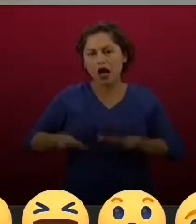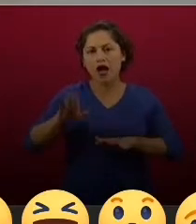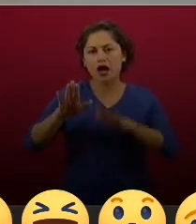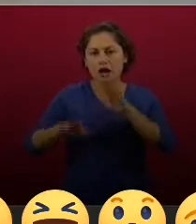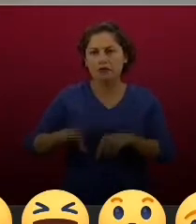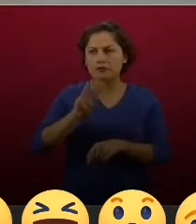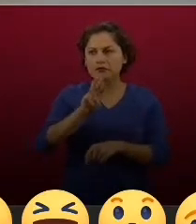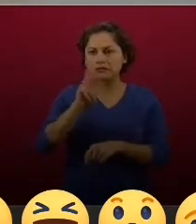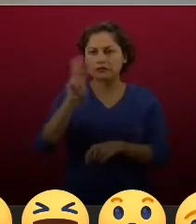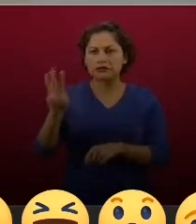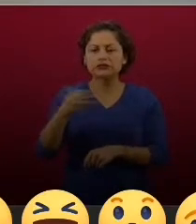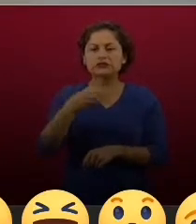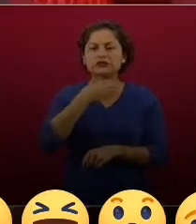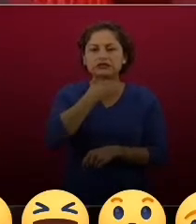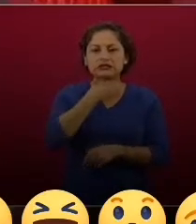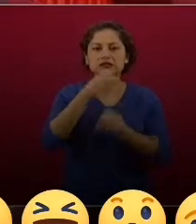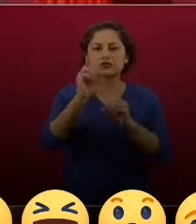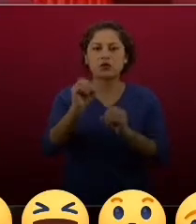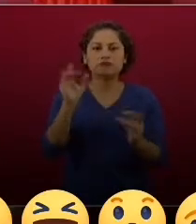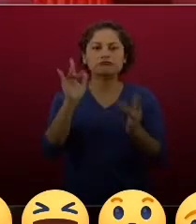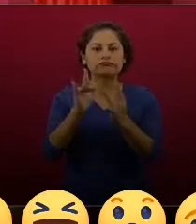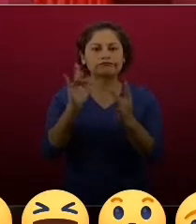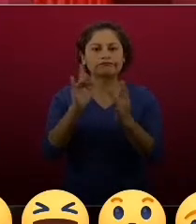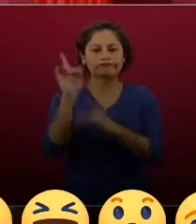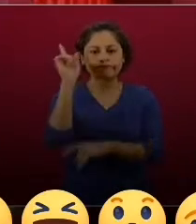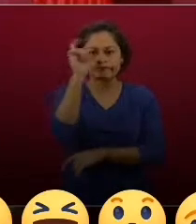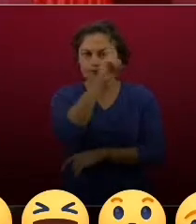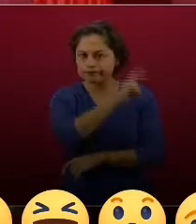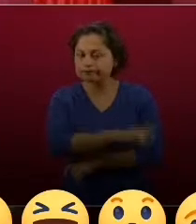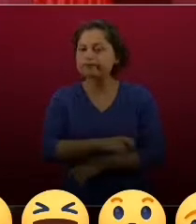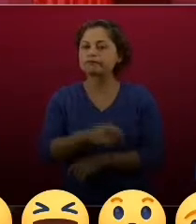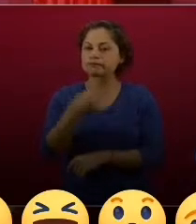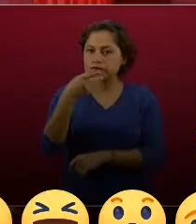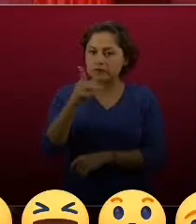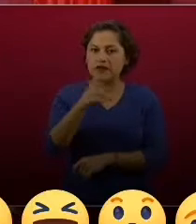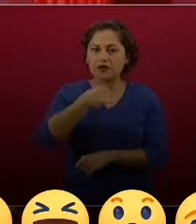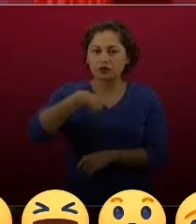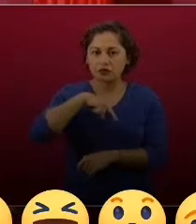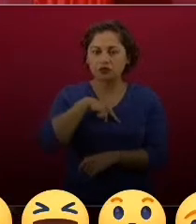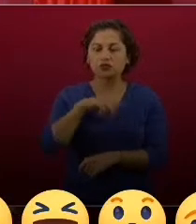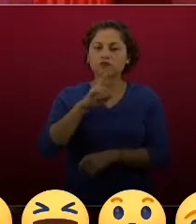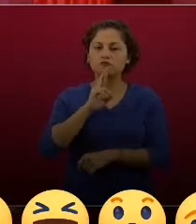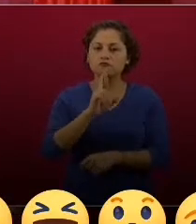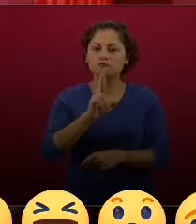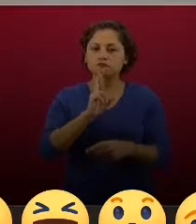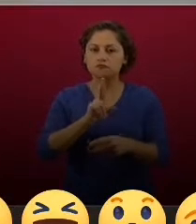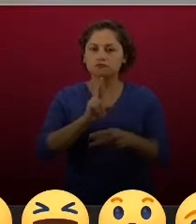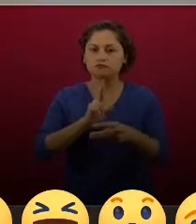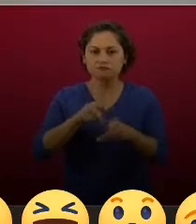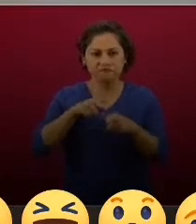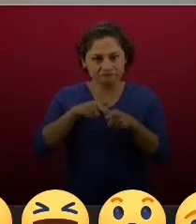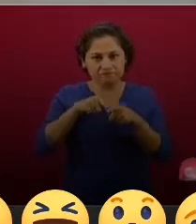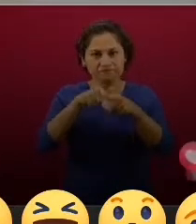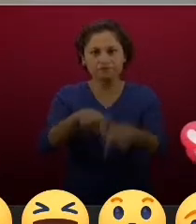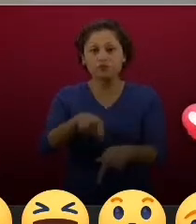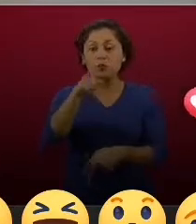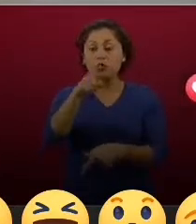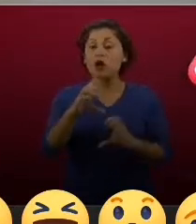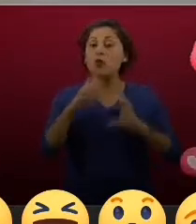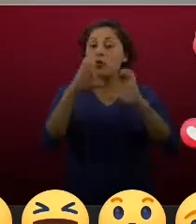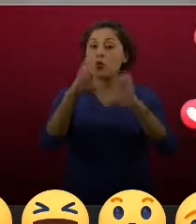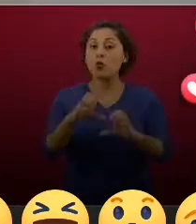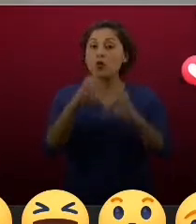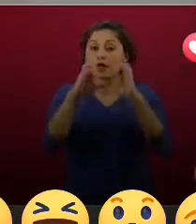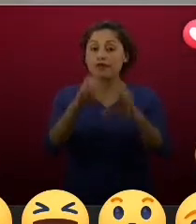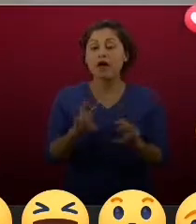hay manera de estarlas contestando. Traten de tomar en cuenta esto para que efectivamente